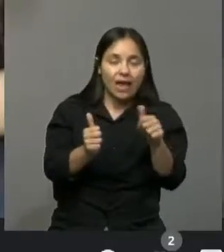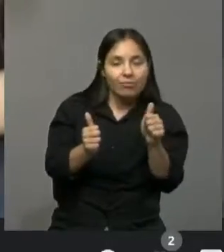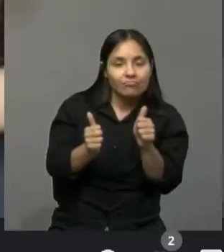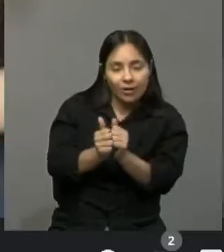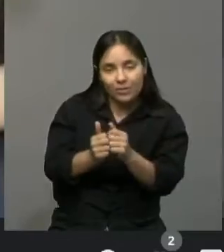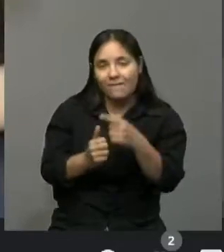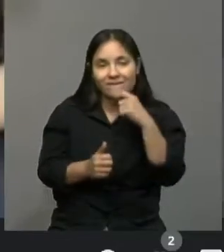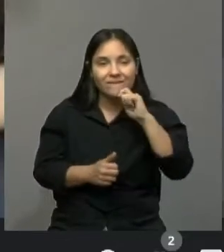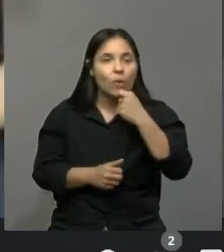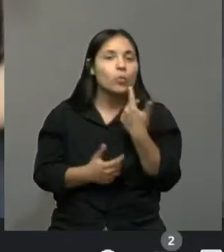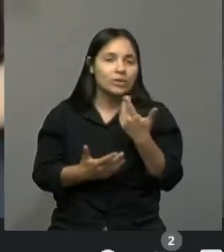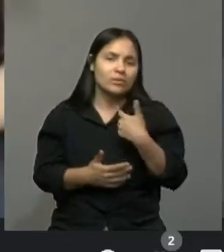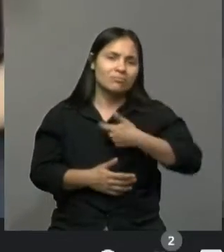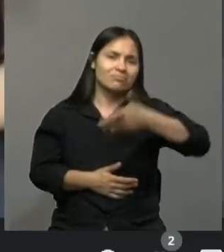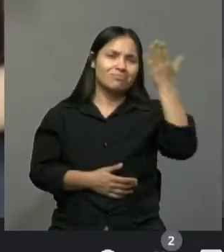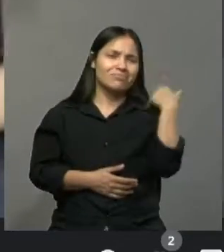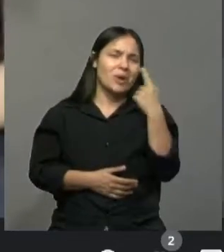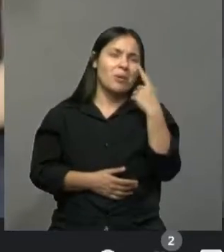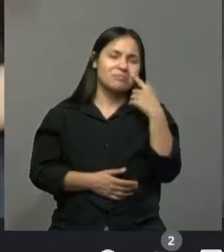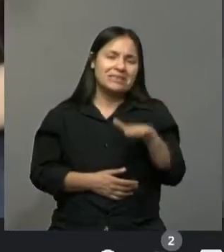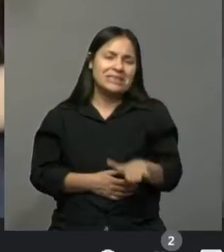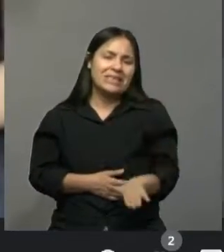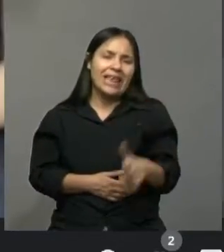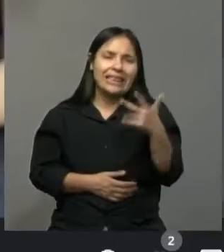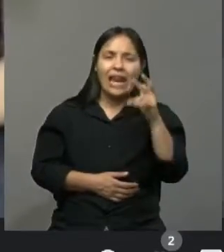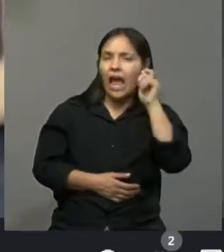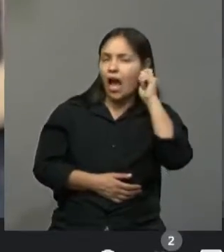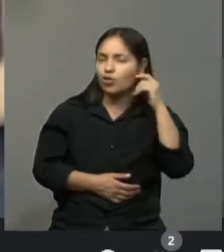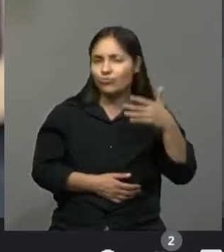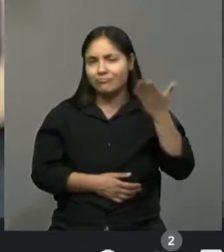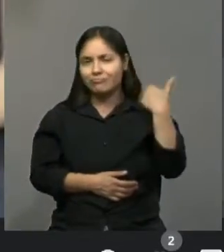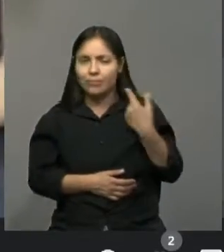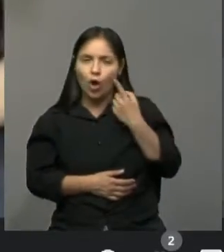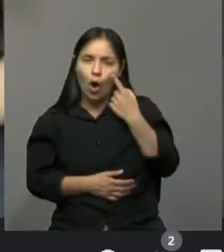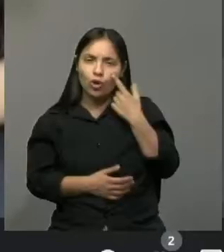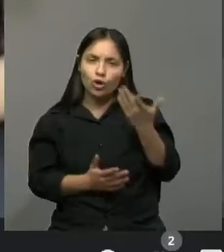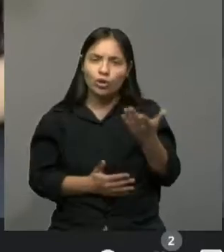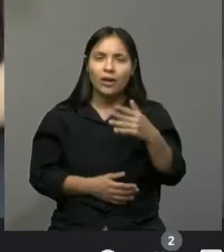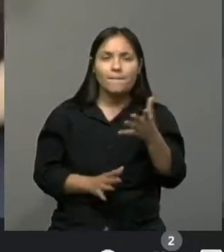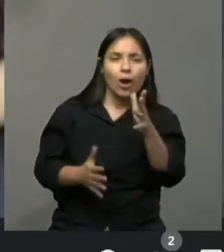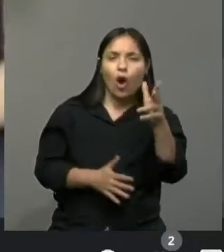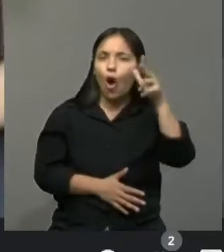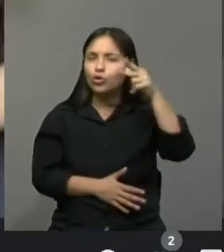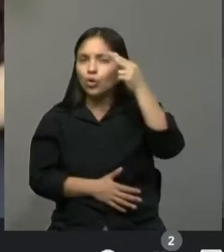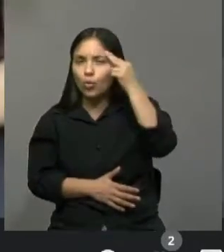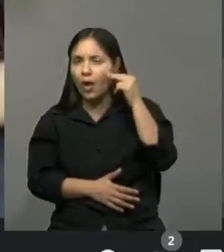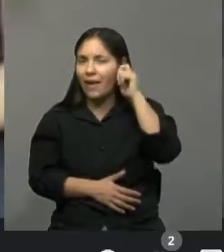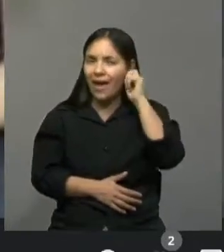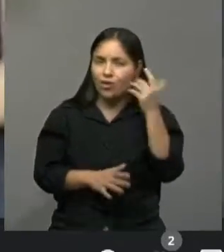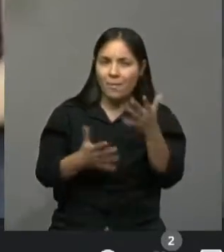ella. Yo la conozco desde más pequeña, desde hace unos tres años, más o menos tenías ocho, nueve años, Fran.